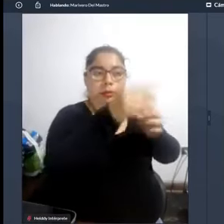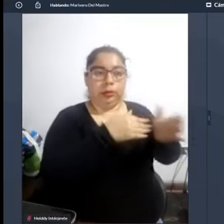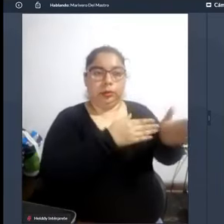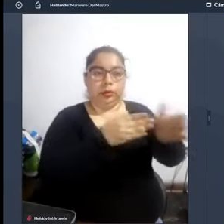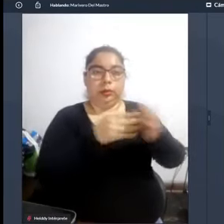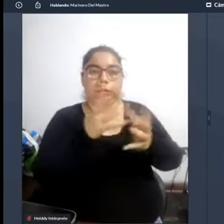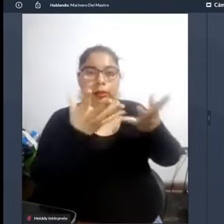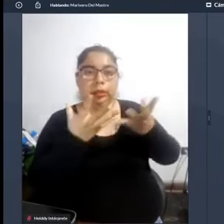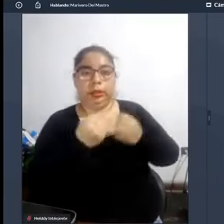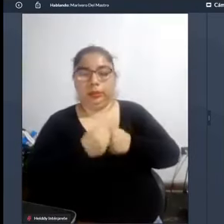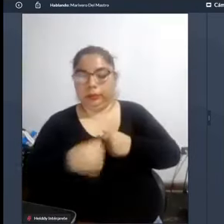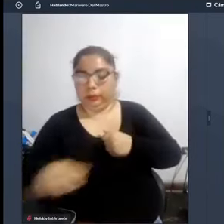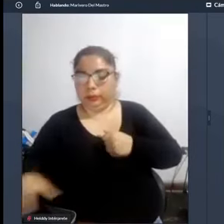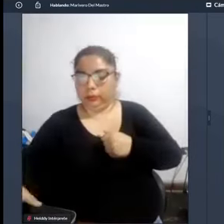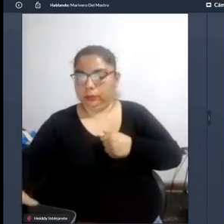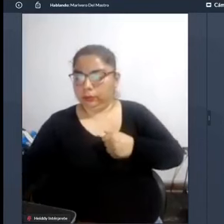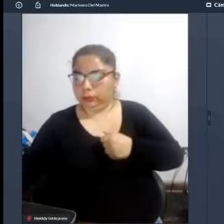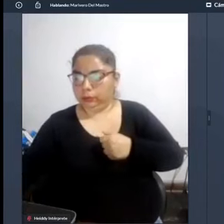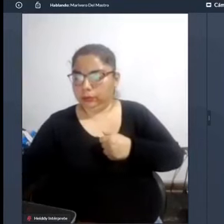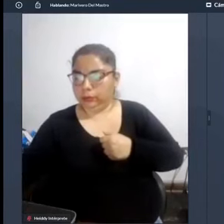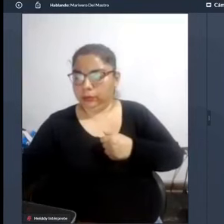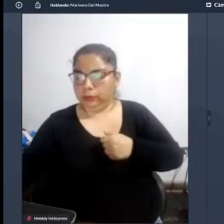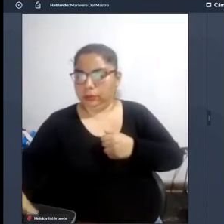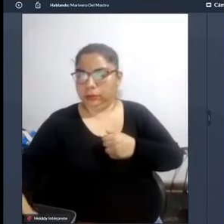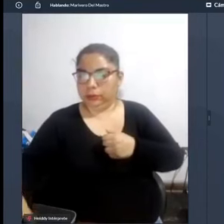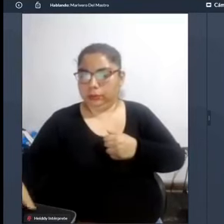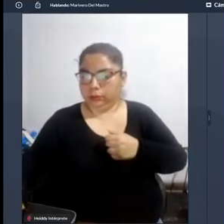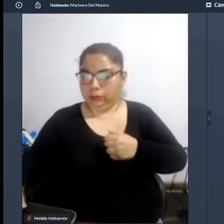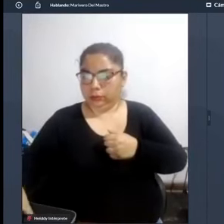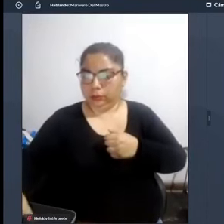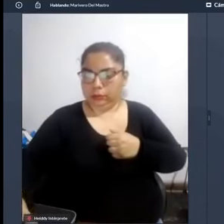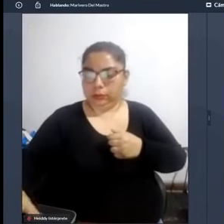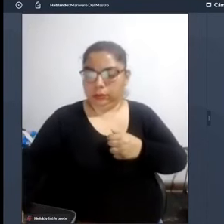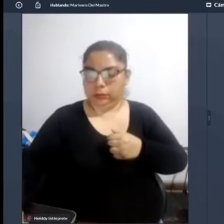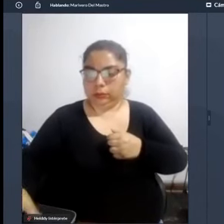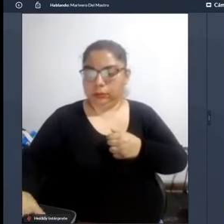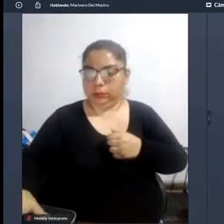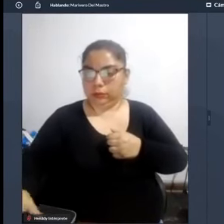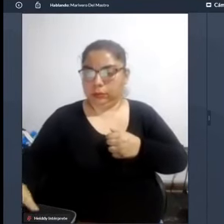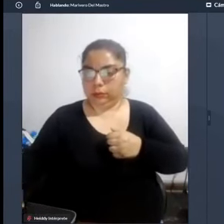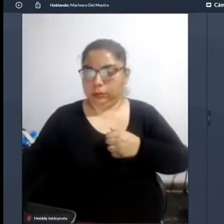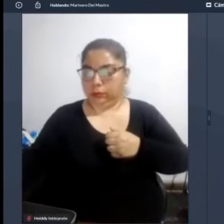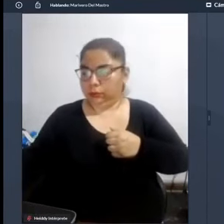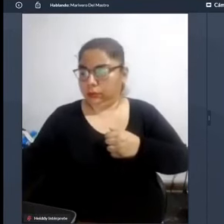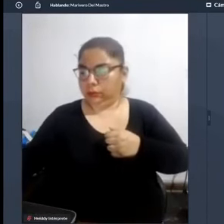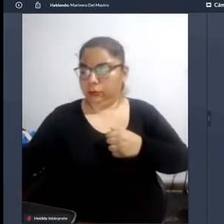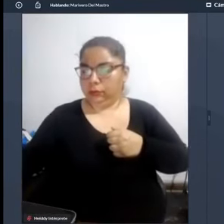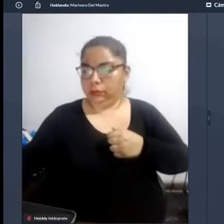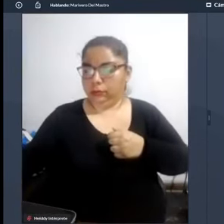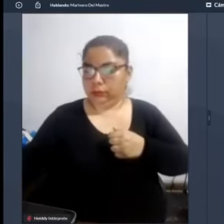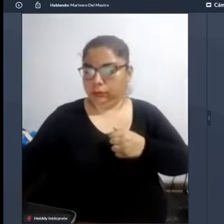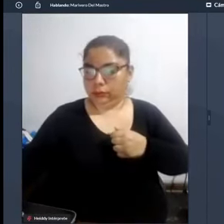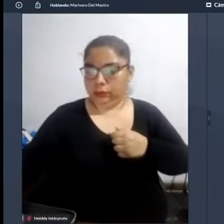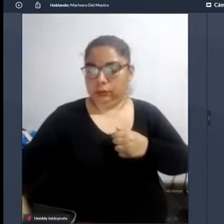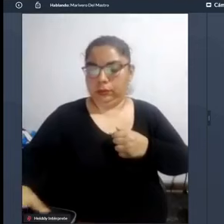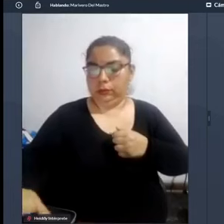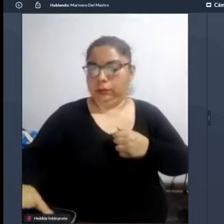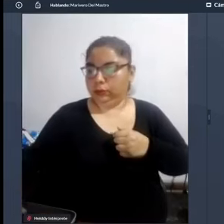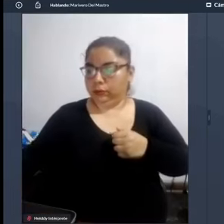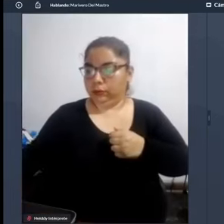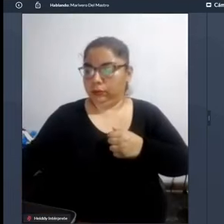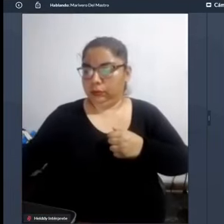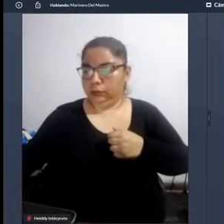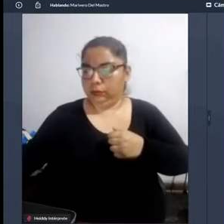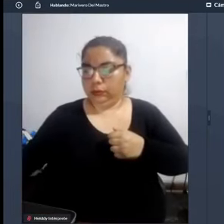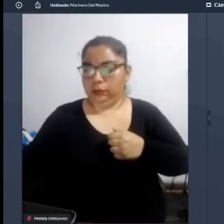requieren es importante finalmente que los gobiernos no gasten al final dinero y recursos